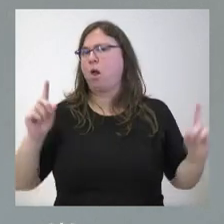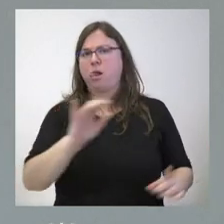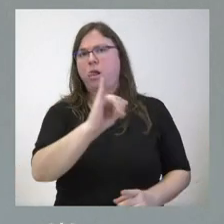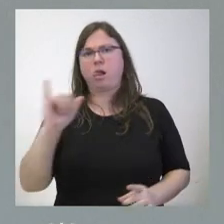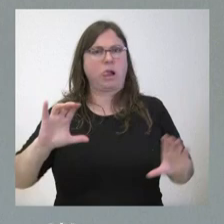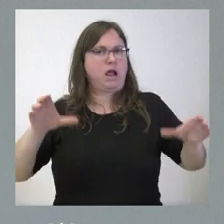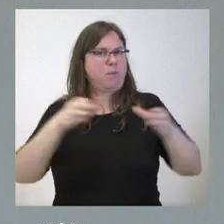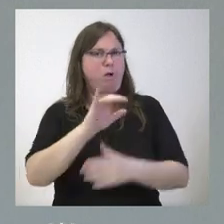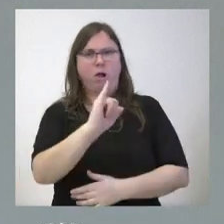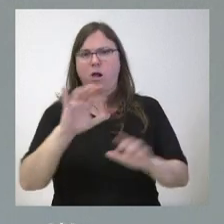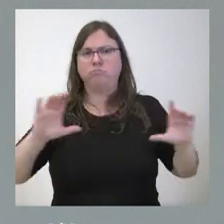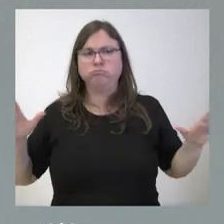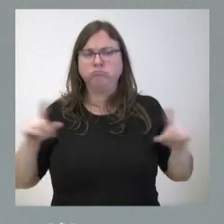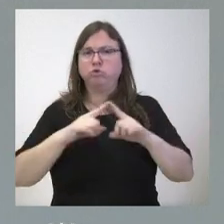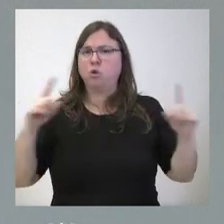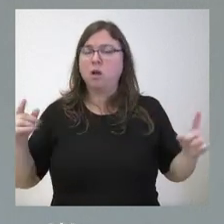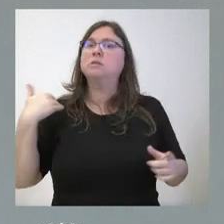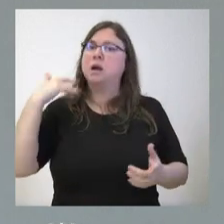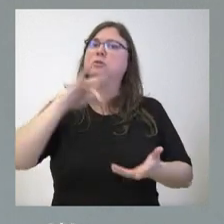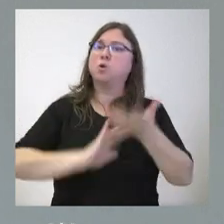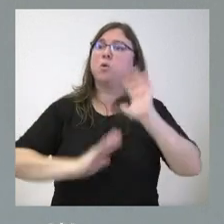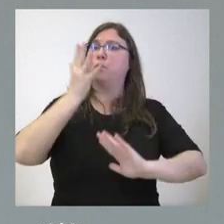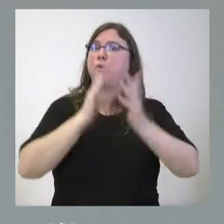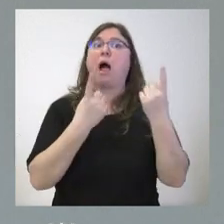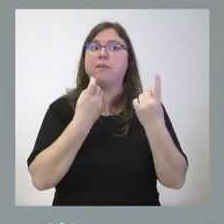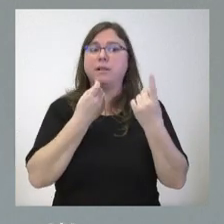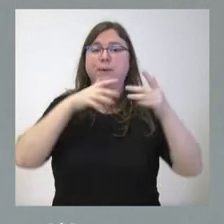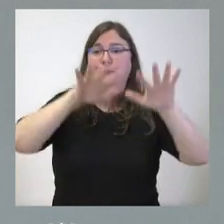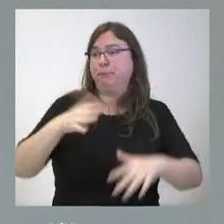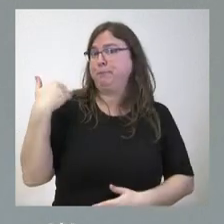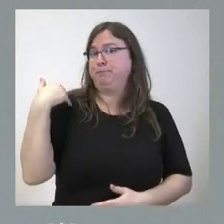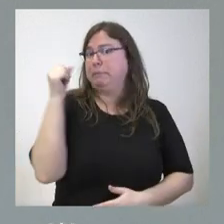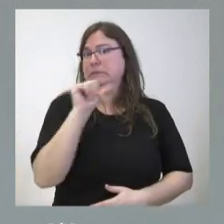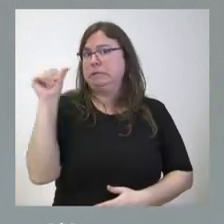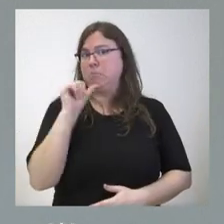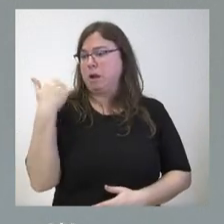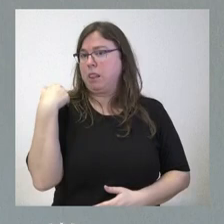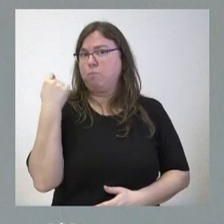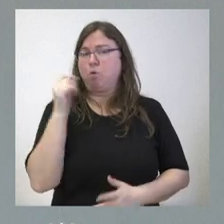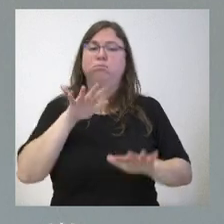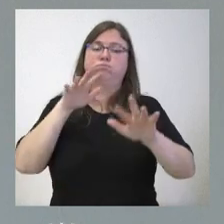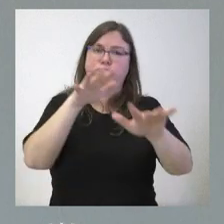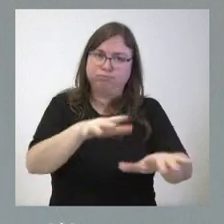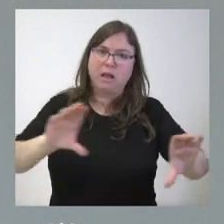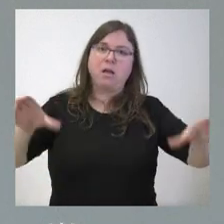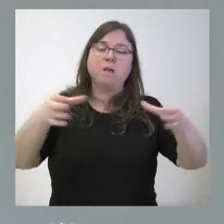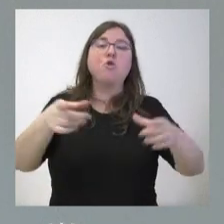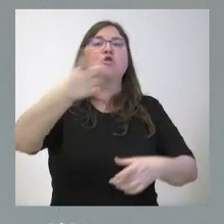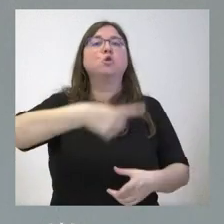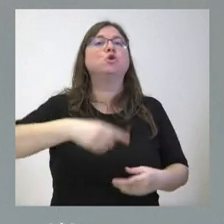frente a algún incendio que ha sido necesario apagar en las últimas semanas y lo que hacemos nosotros es